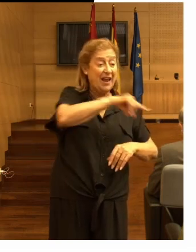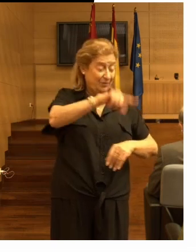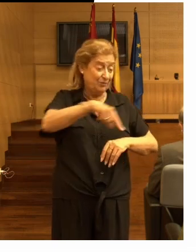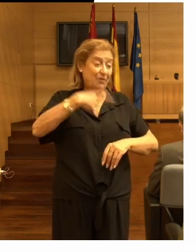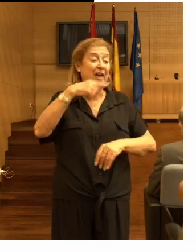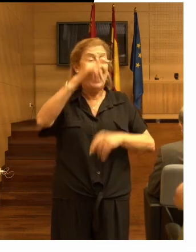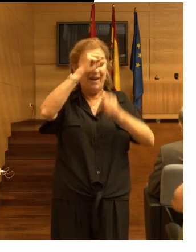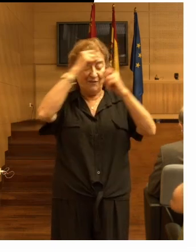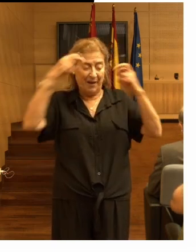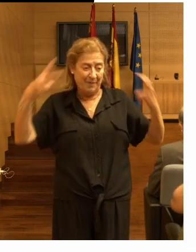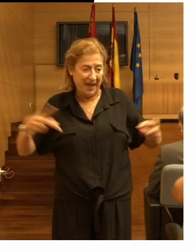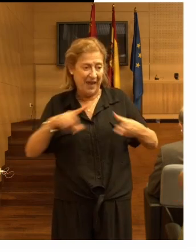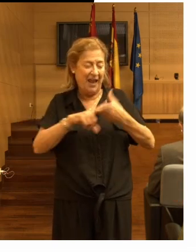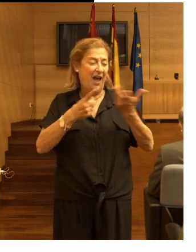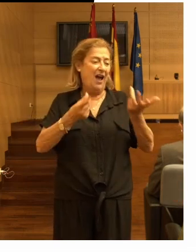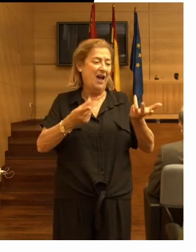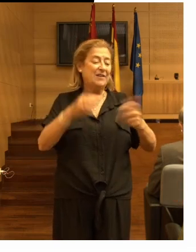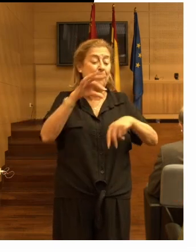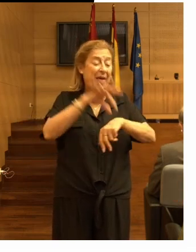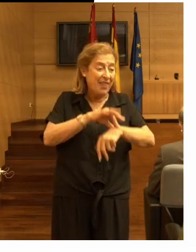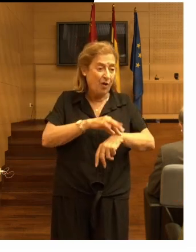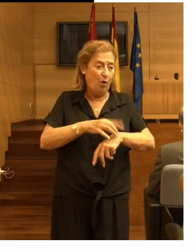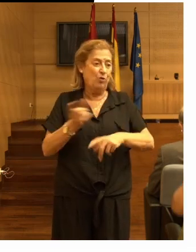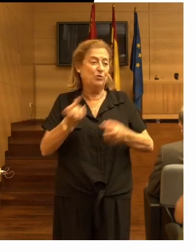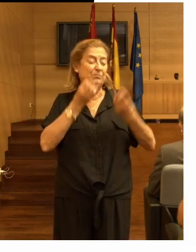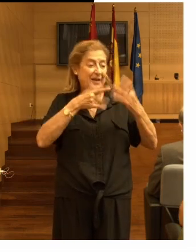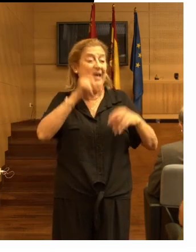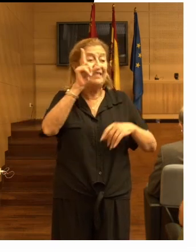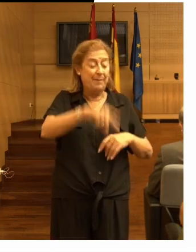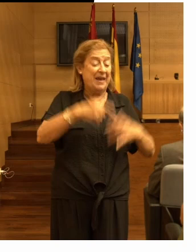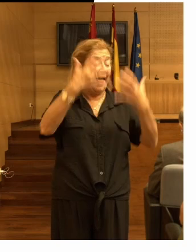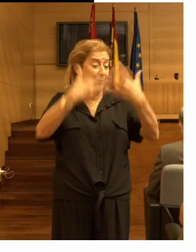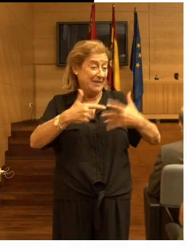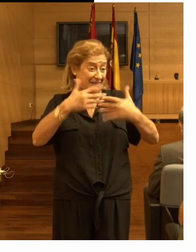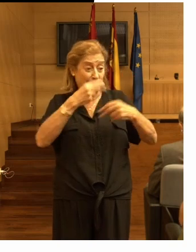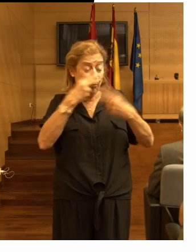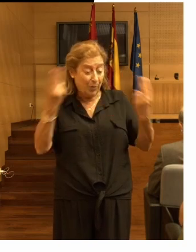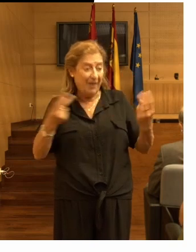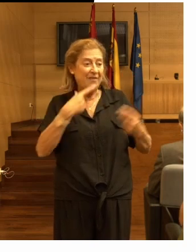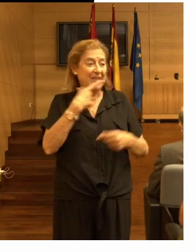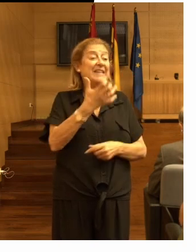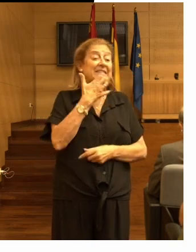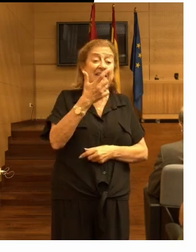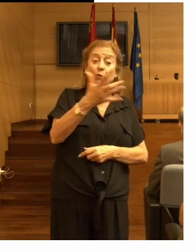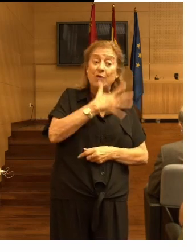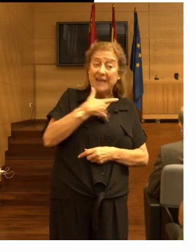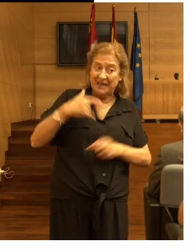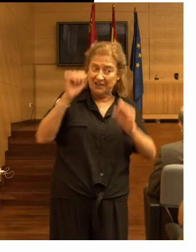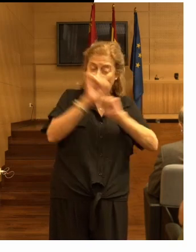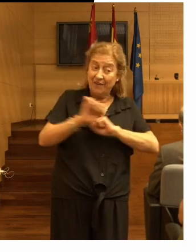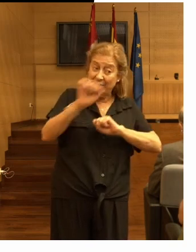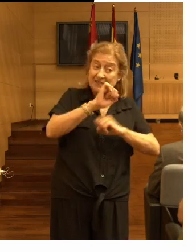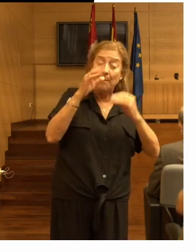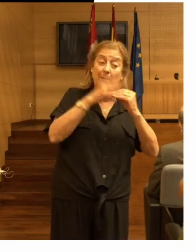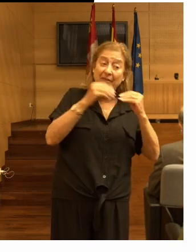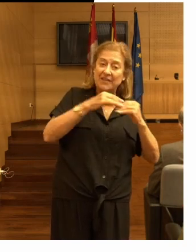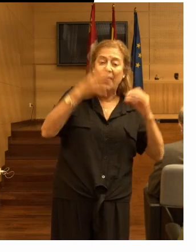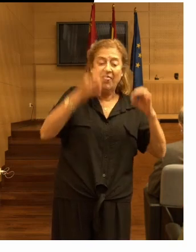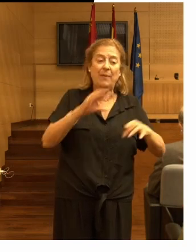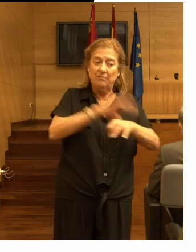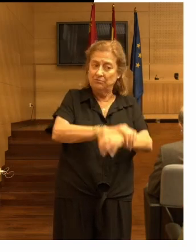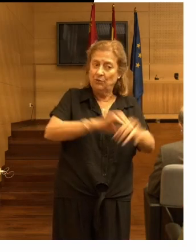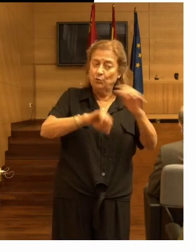enfermeras médicos y también a la administración que si querían proteger a los pacientes tenían que sujetarlos